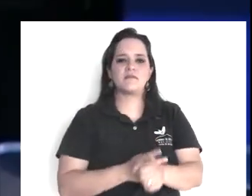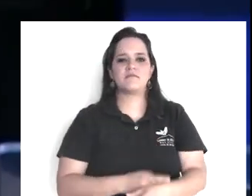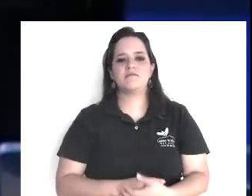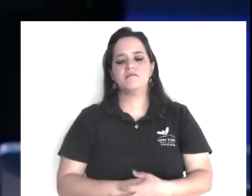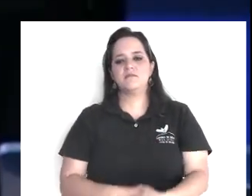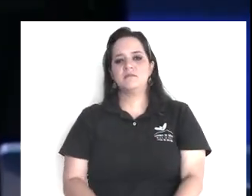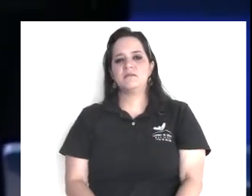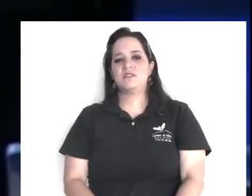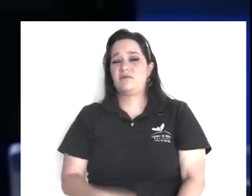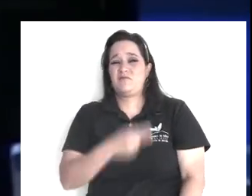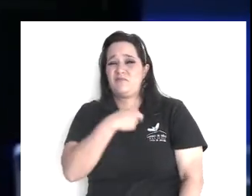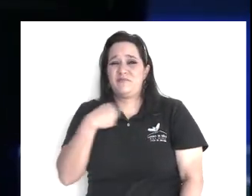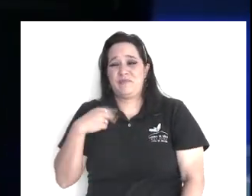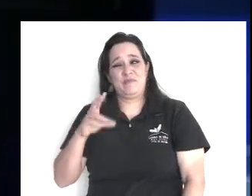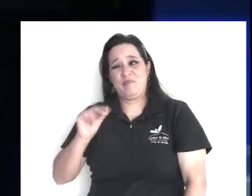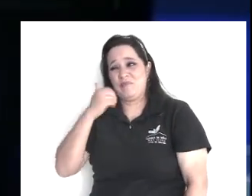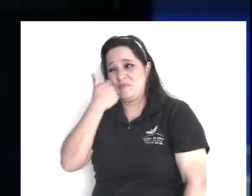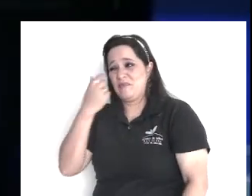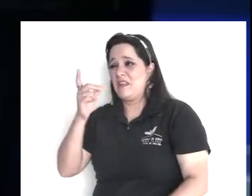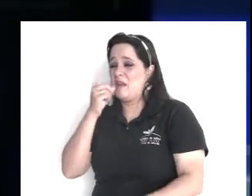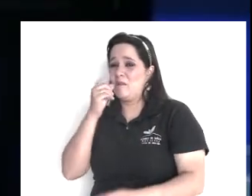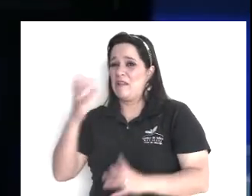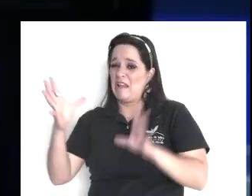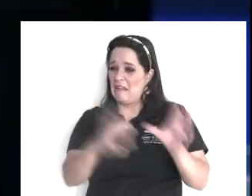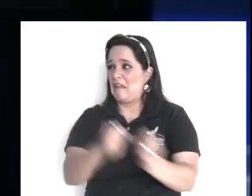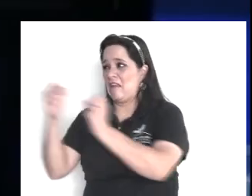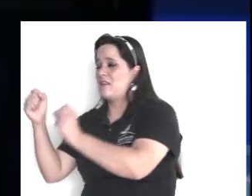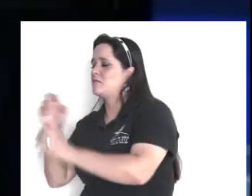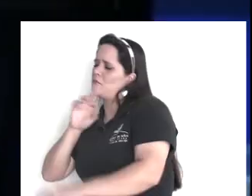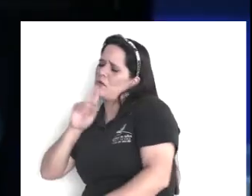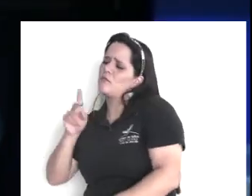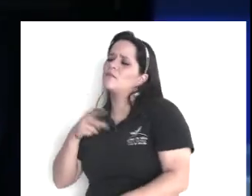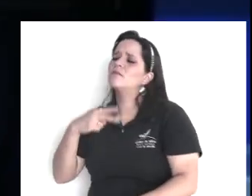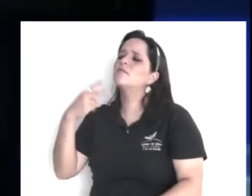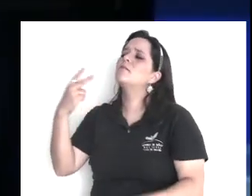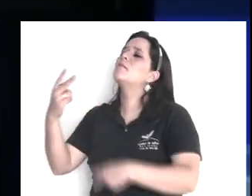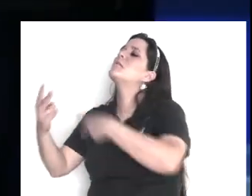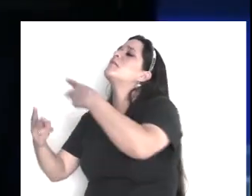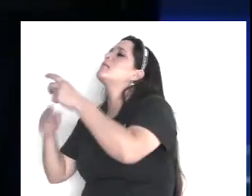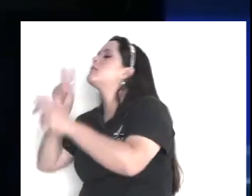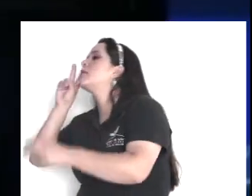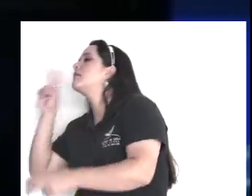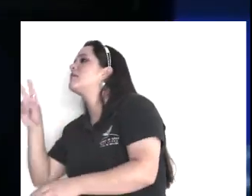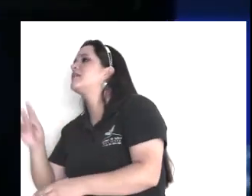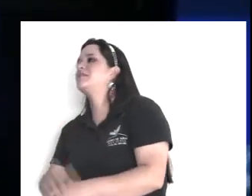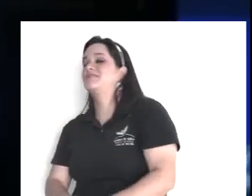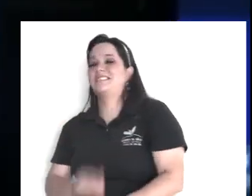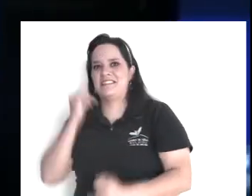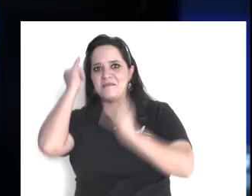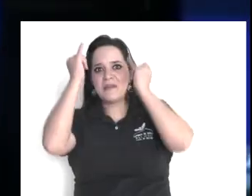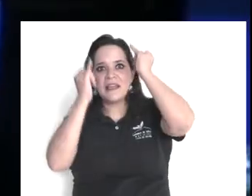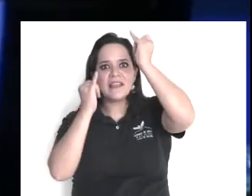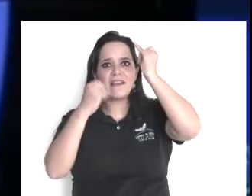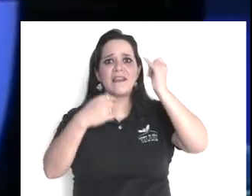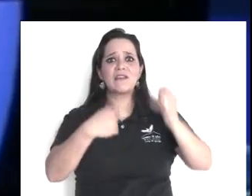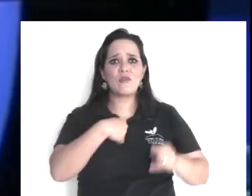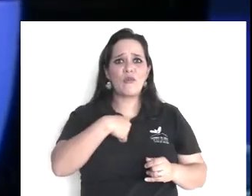pues, nos están requiriendo, y si no, viene la poli, imagínese, que llega la poli, nos esposa, y usted pasa por enfrente,